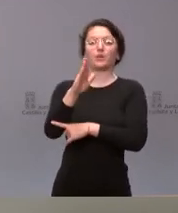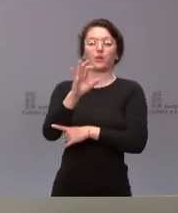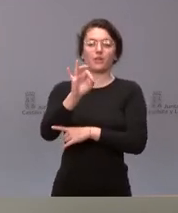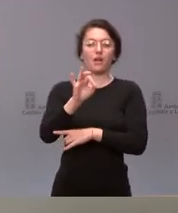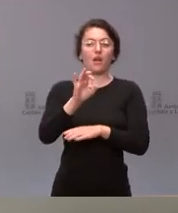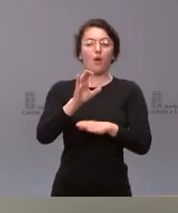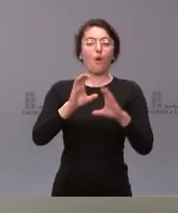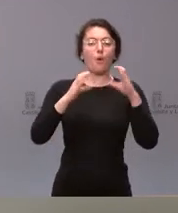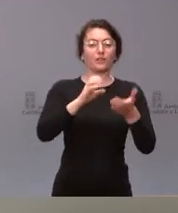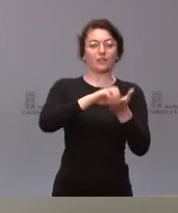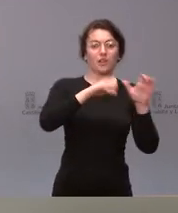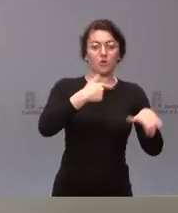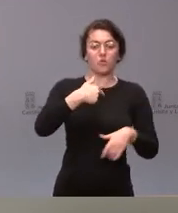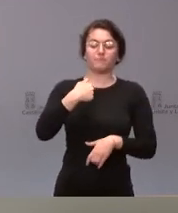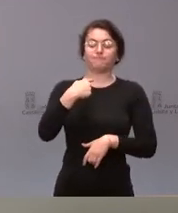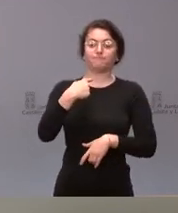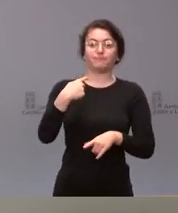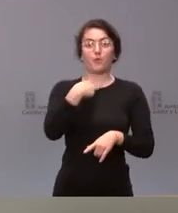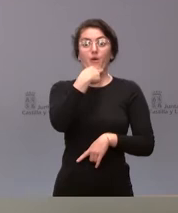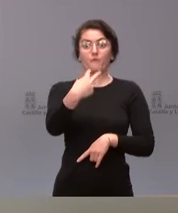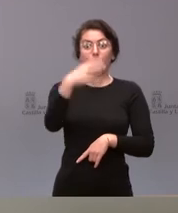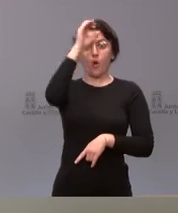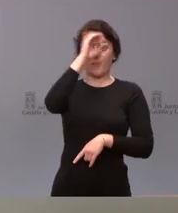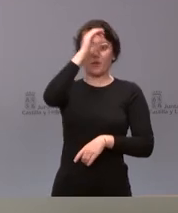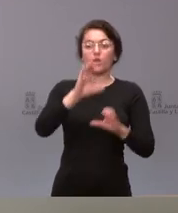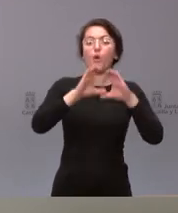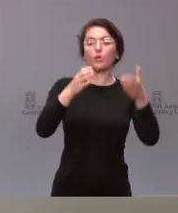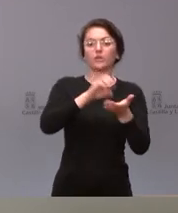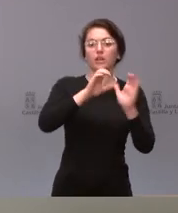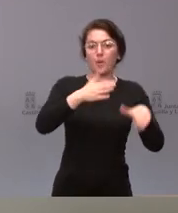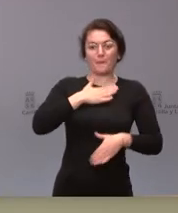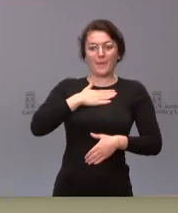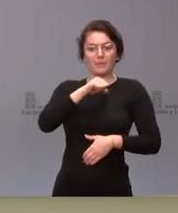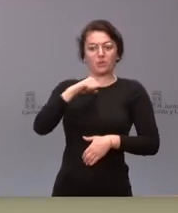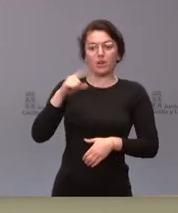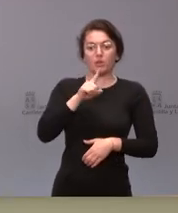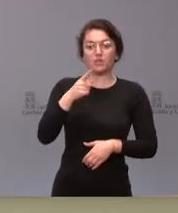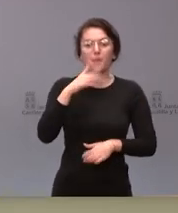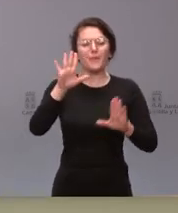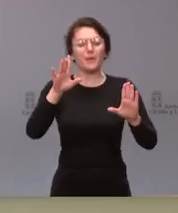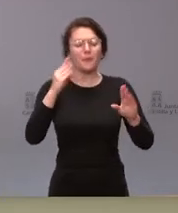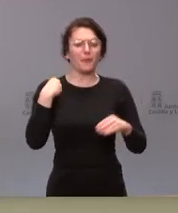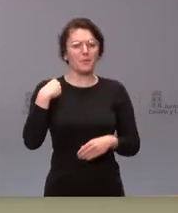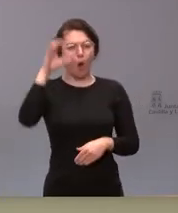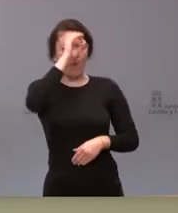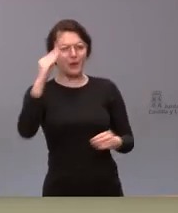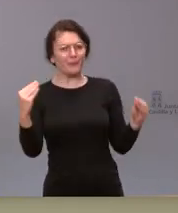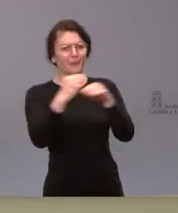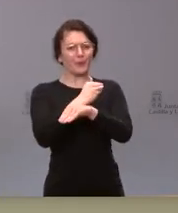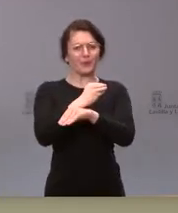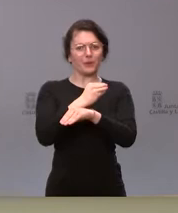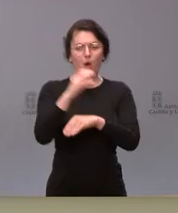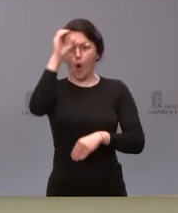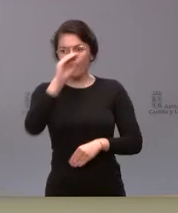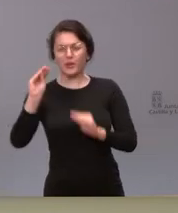la opinión de la Junta de Castileón no solo la mía personal claro Pero no coincide con la suya perdona que insista la de él